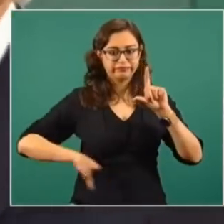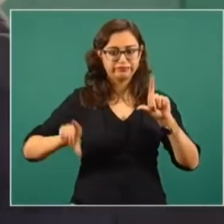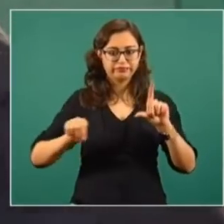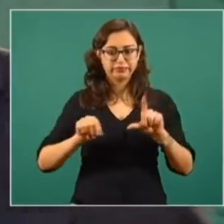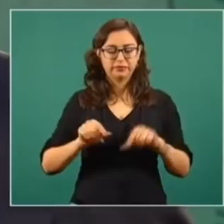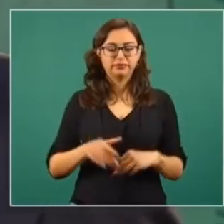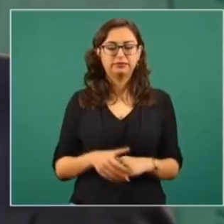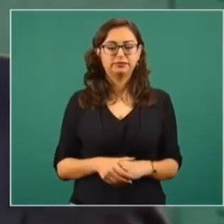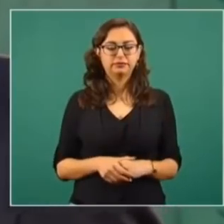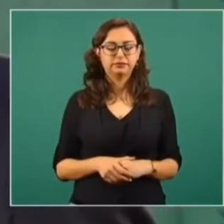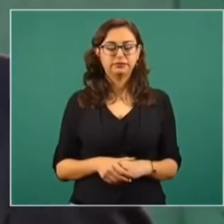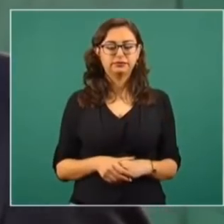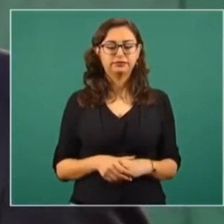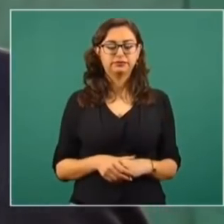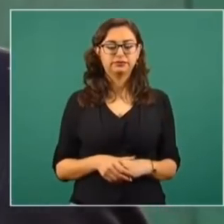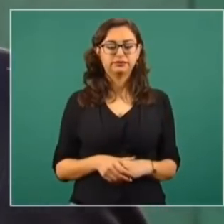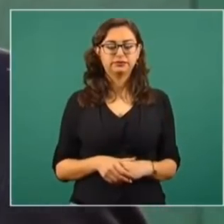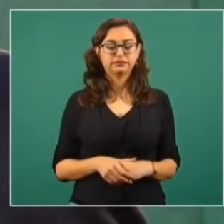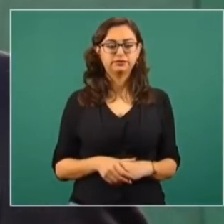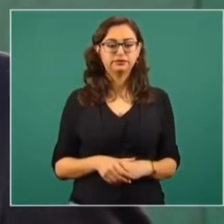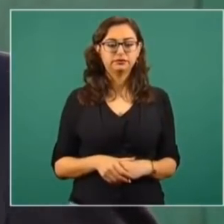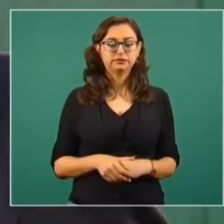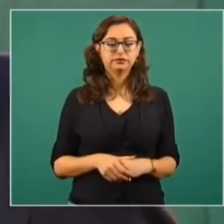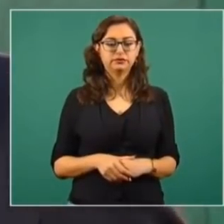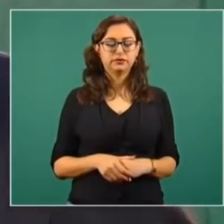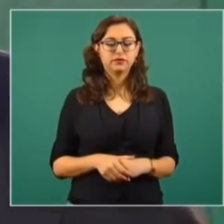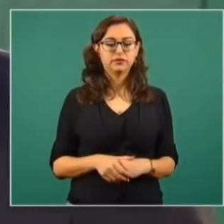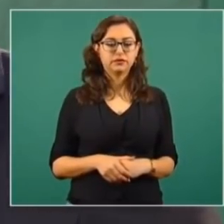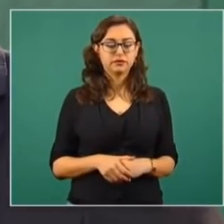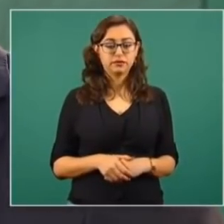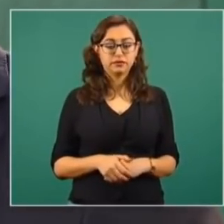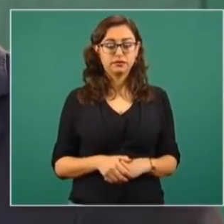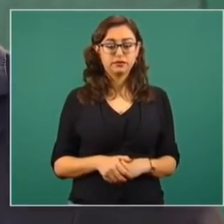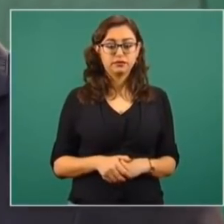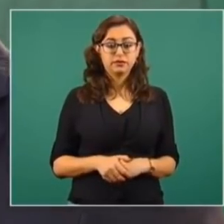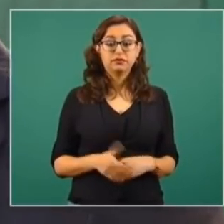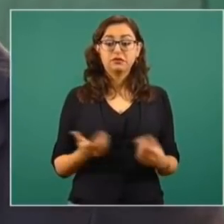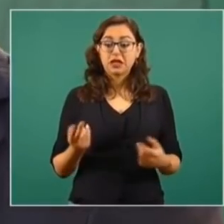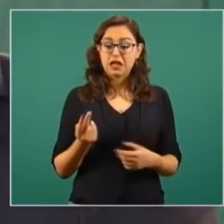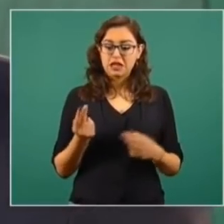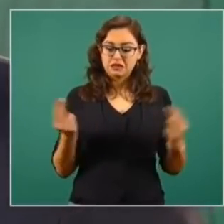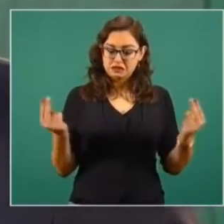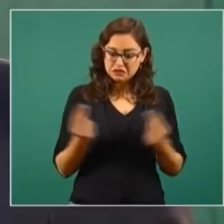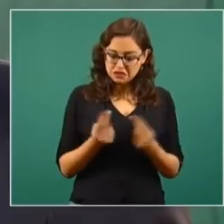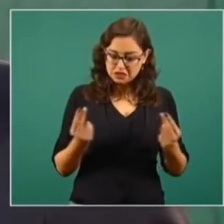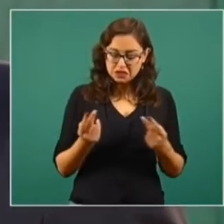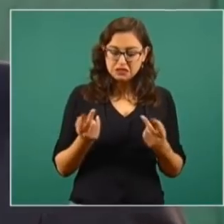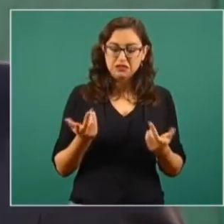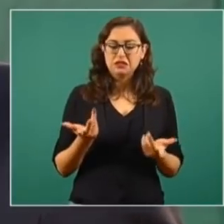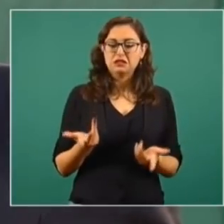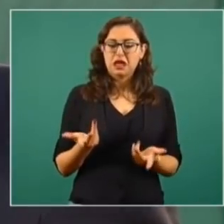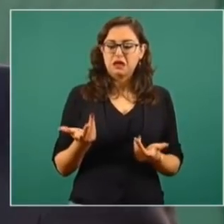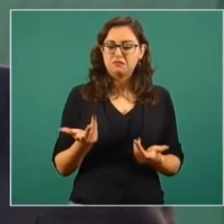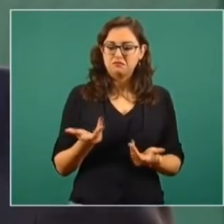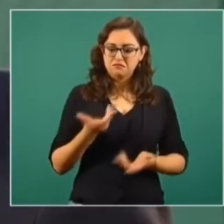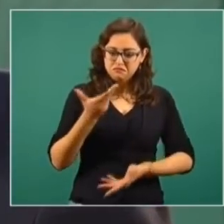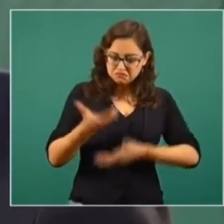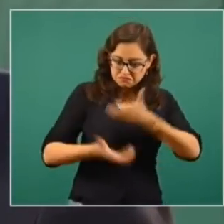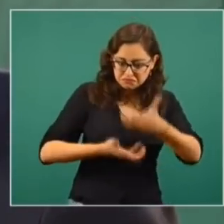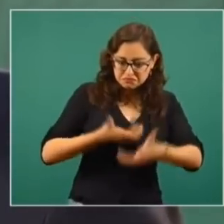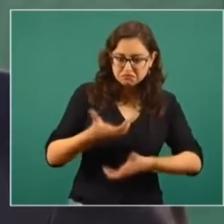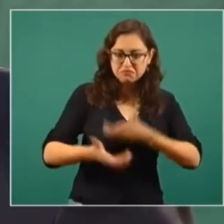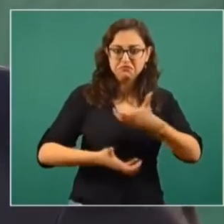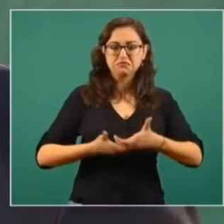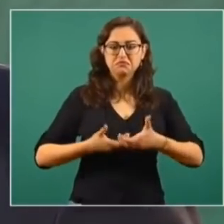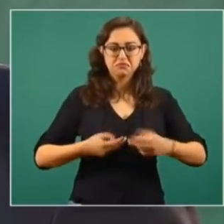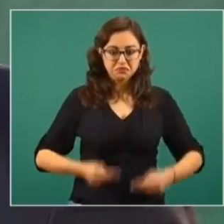Si se quieren hacer negocios lícitos, si se quiere impulsar actividades